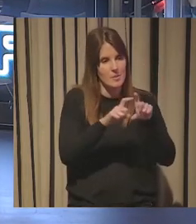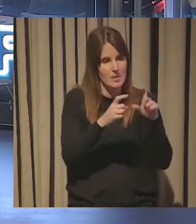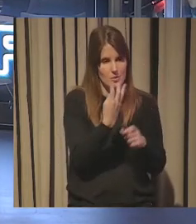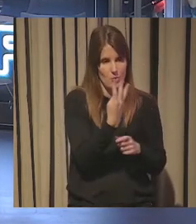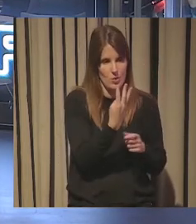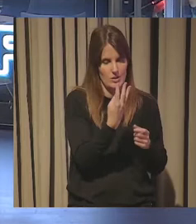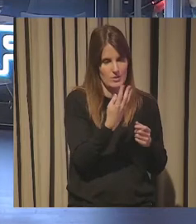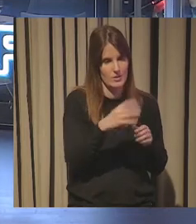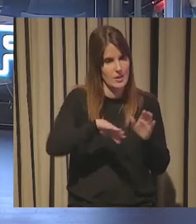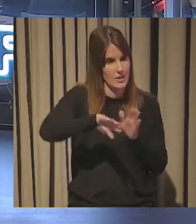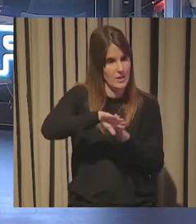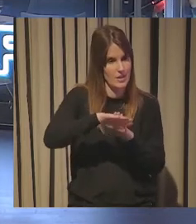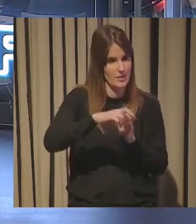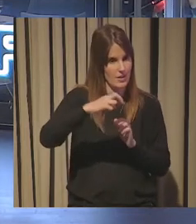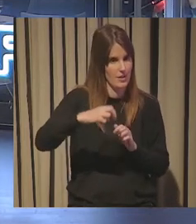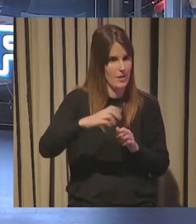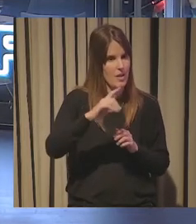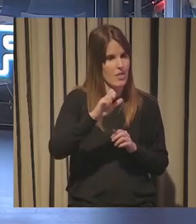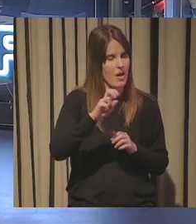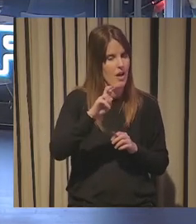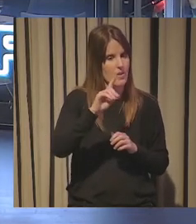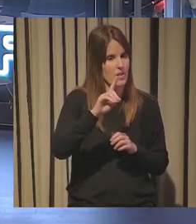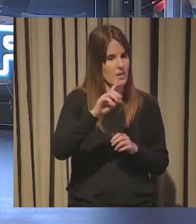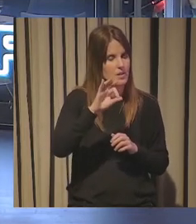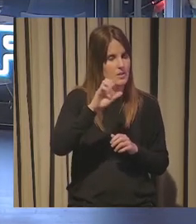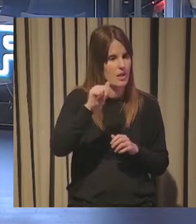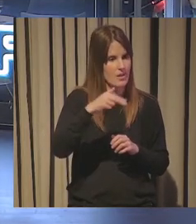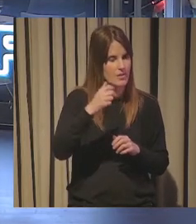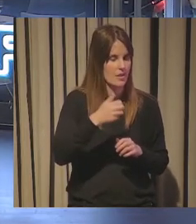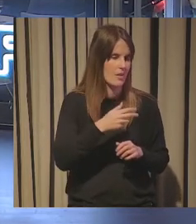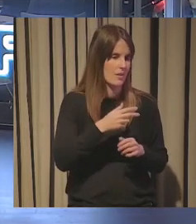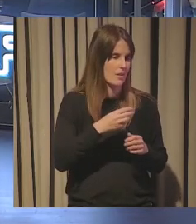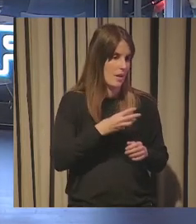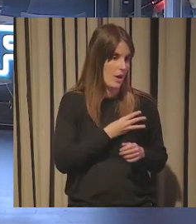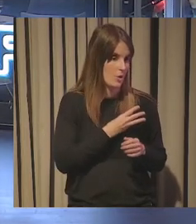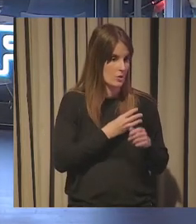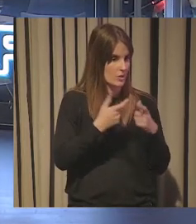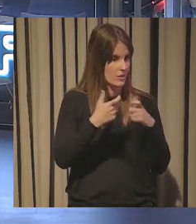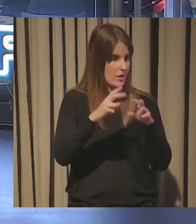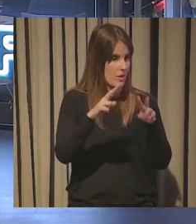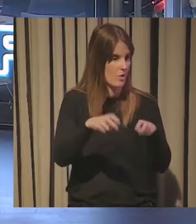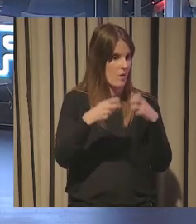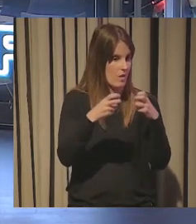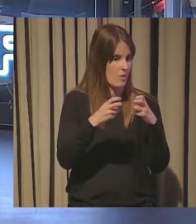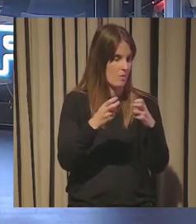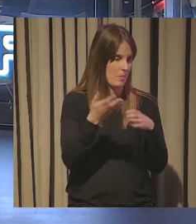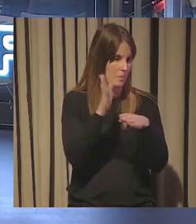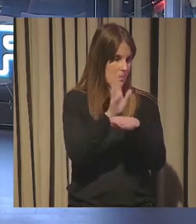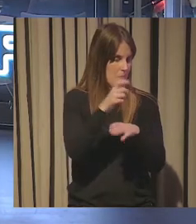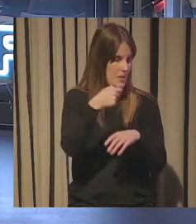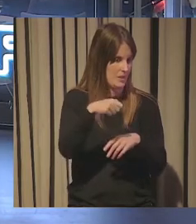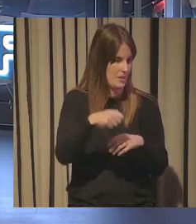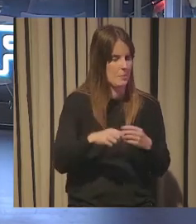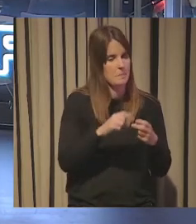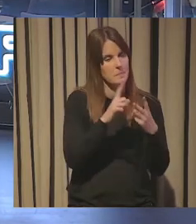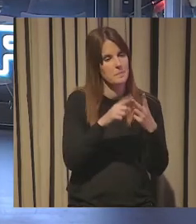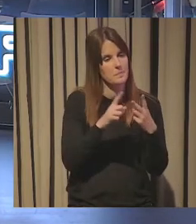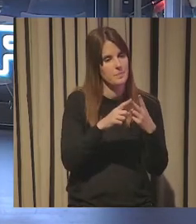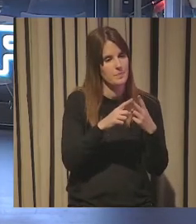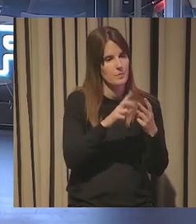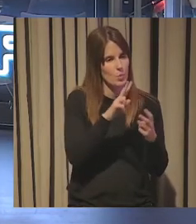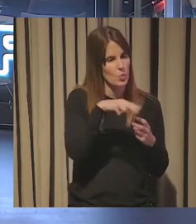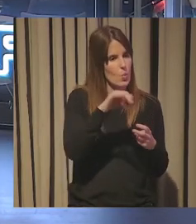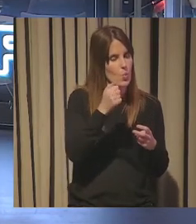tengo a mi derecha a David Sánchez, él es el director de Innovación de Eroski, David, buenas tardes, muchas gracias. León. Bueno, tengo también a